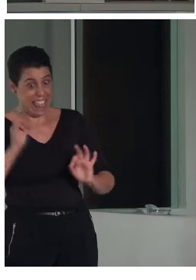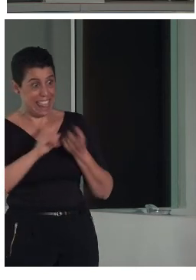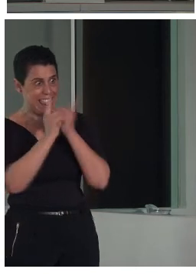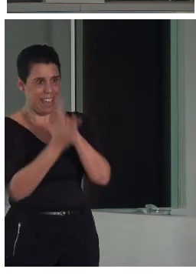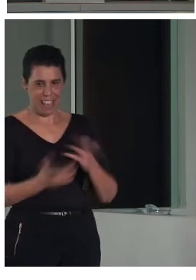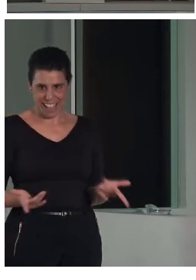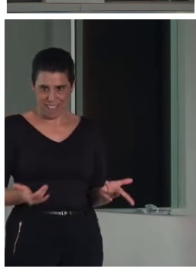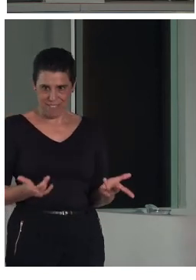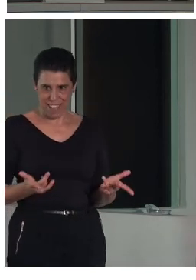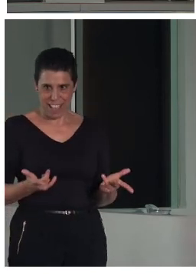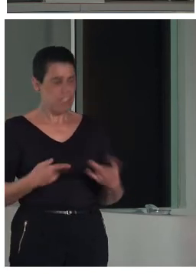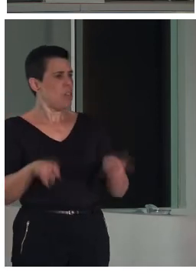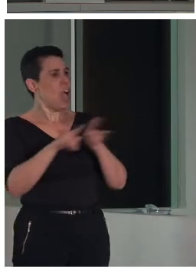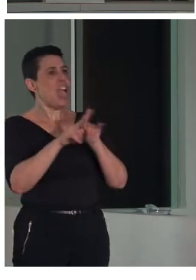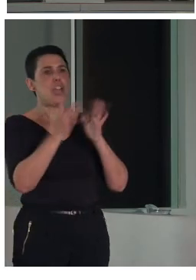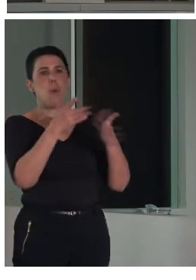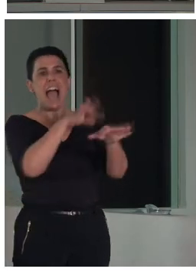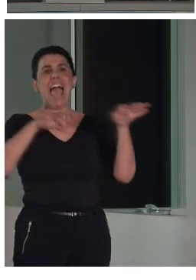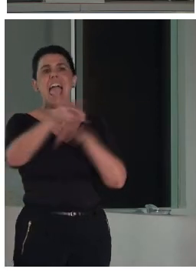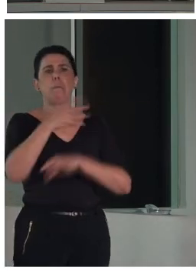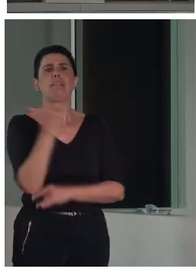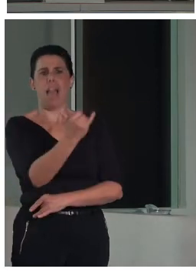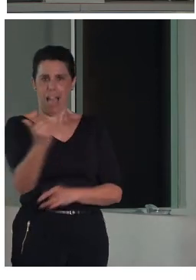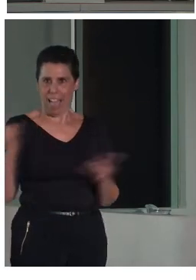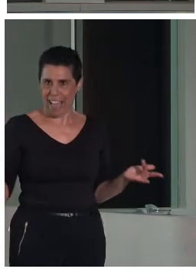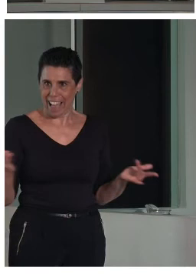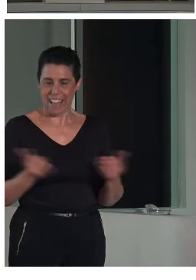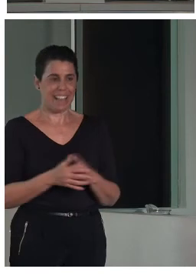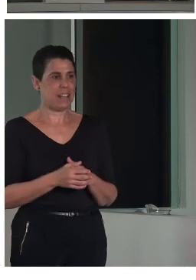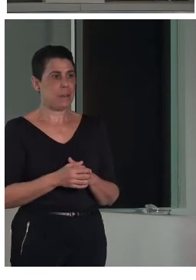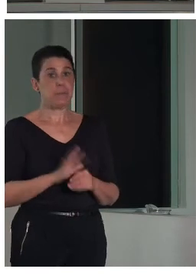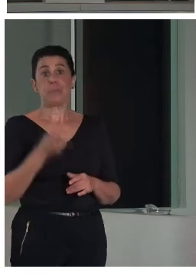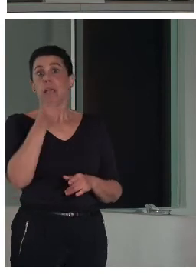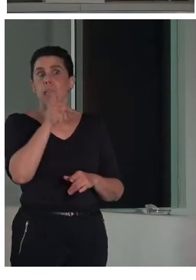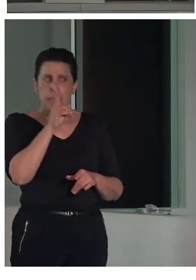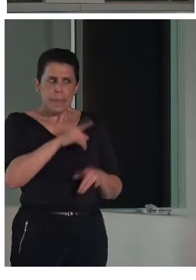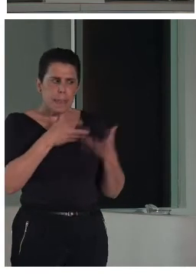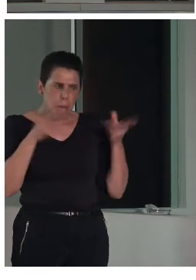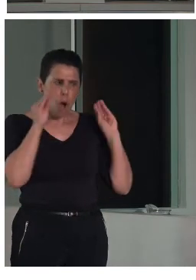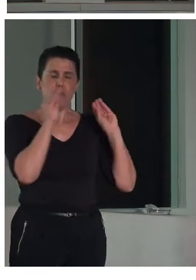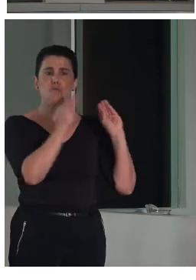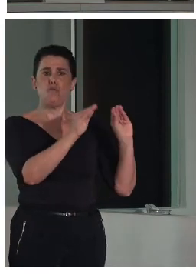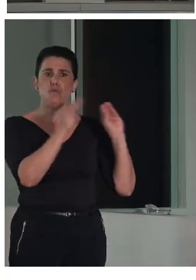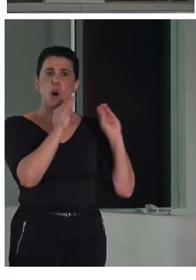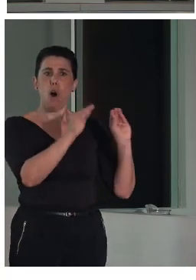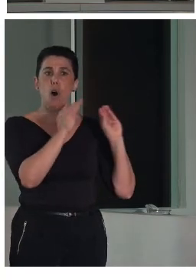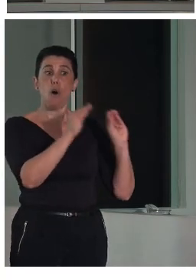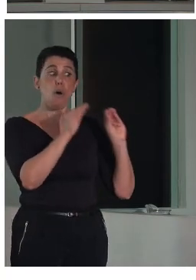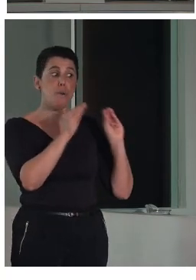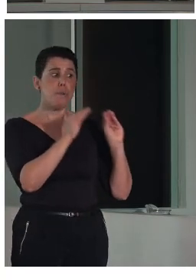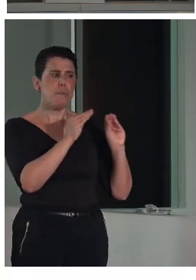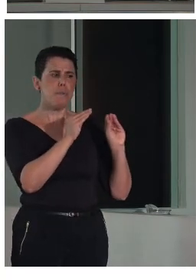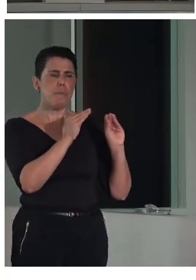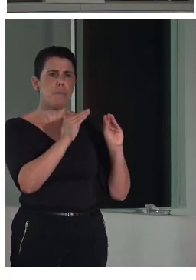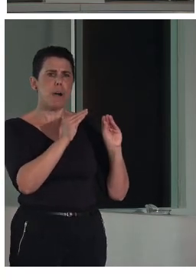se genera también un proceso de empatía bastante singular y desde luego sí que están entrenados para plantear que lo que se está